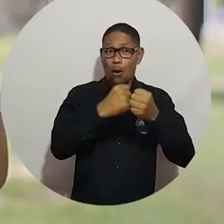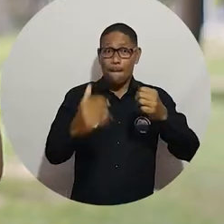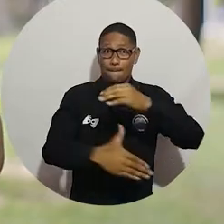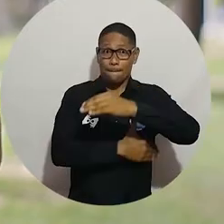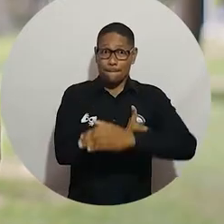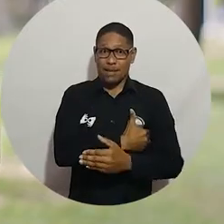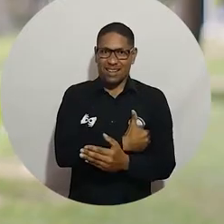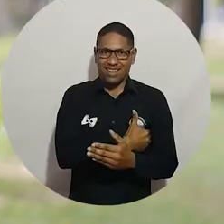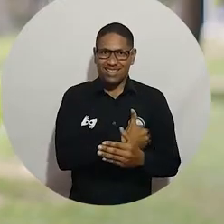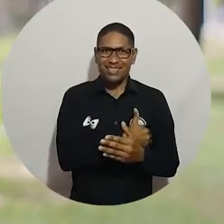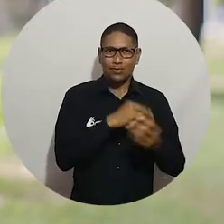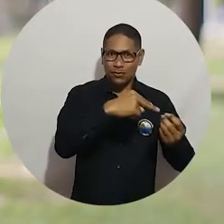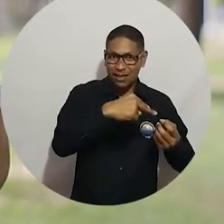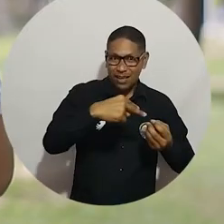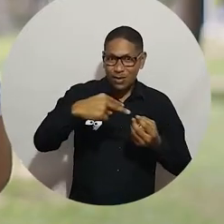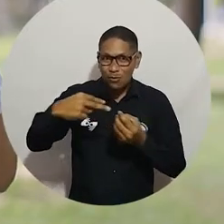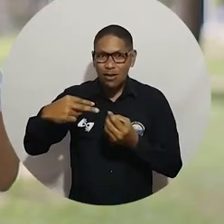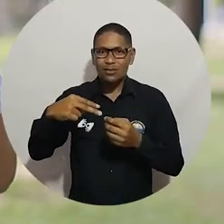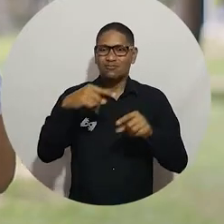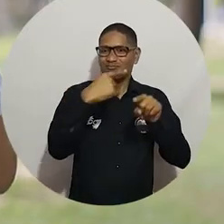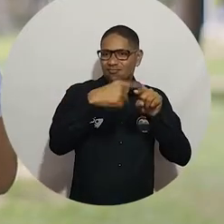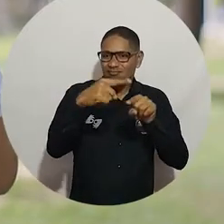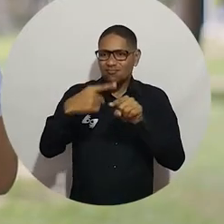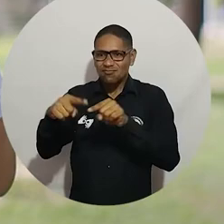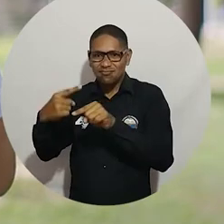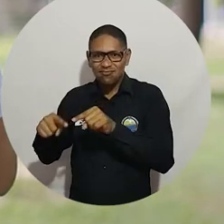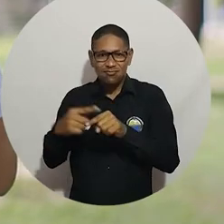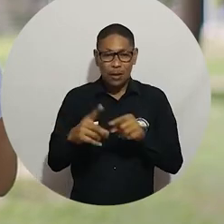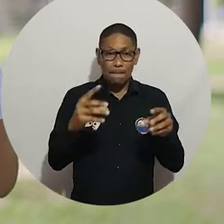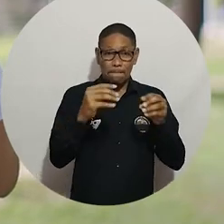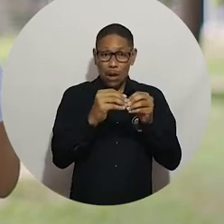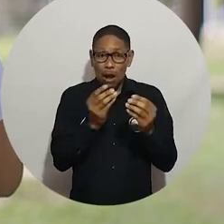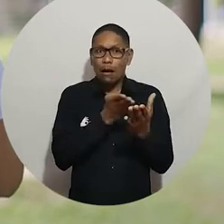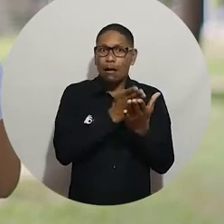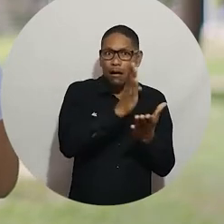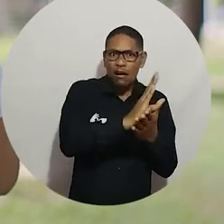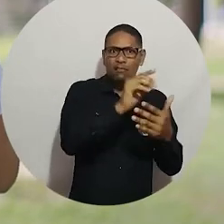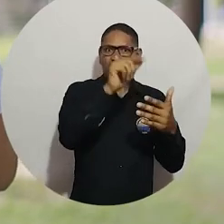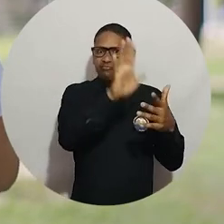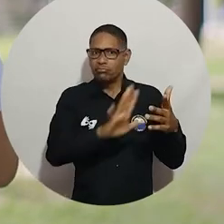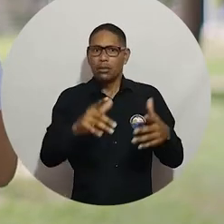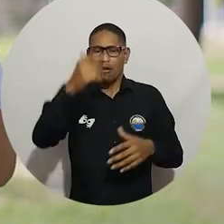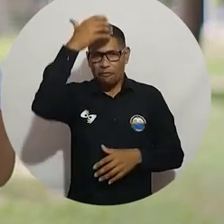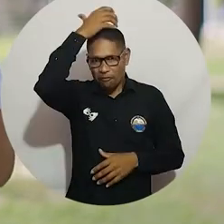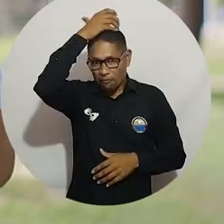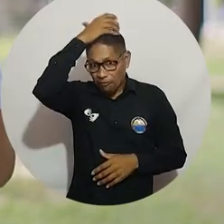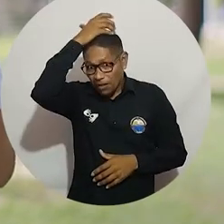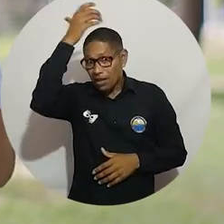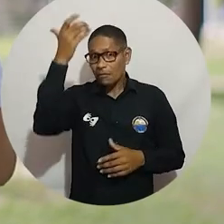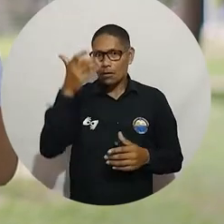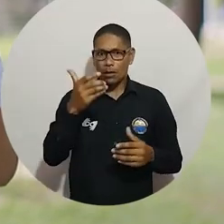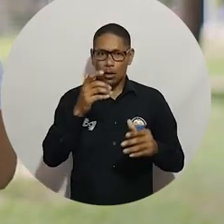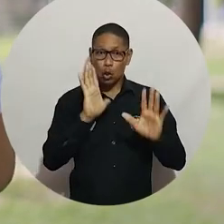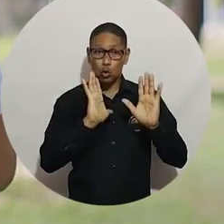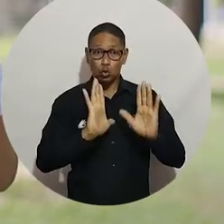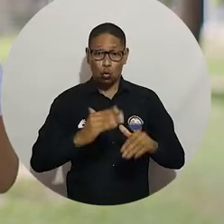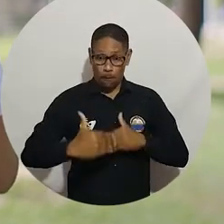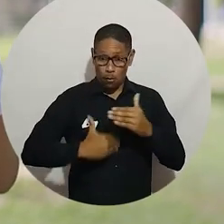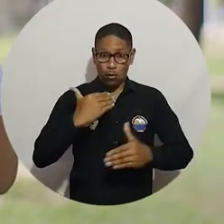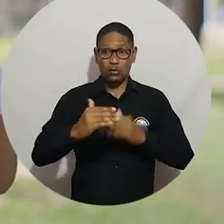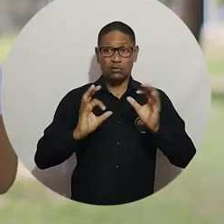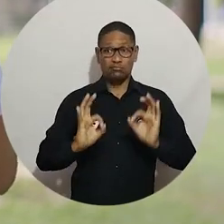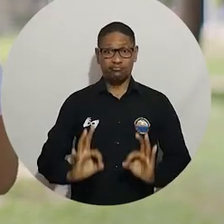Para Unimagdalena, la acreditación internacional ARCOSUR del programa de enfermería ratifica la alta calidad de los